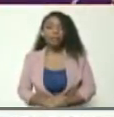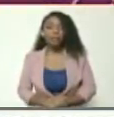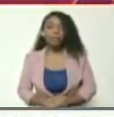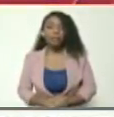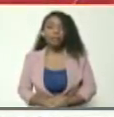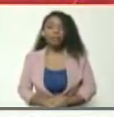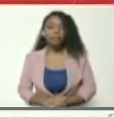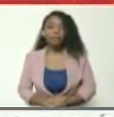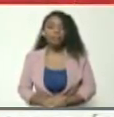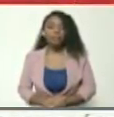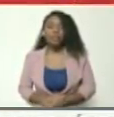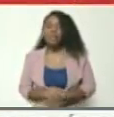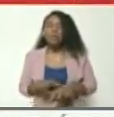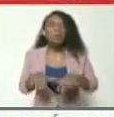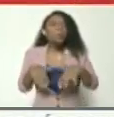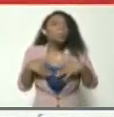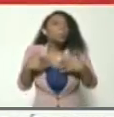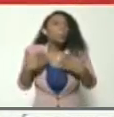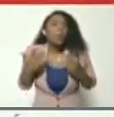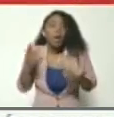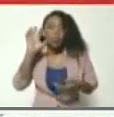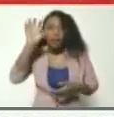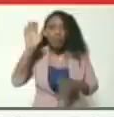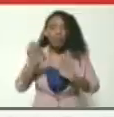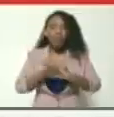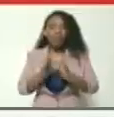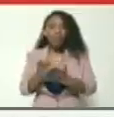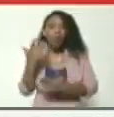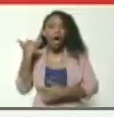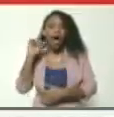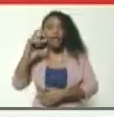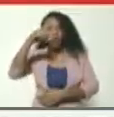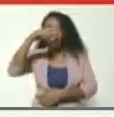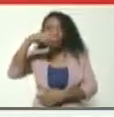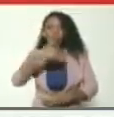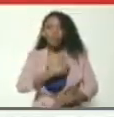¿En qué país del mundo hay un presidente obrero?